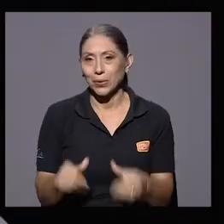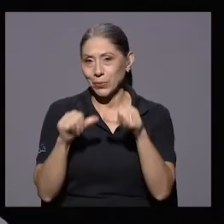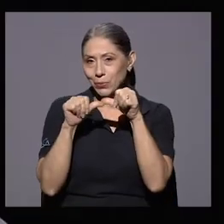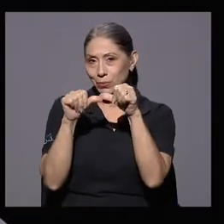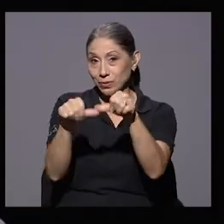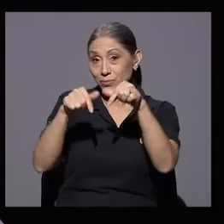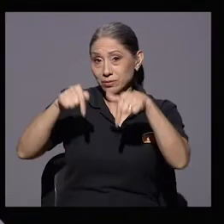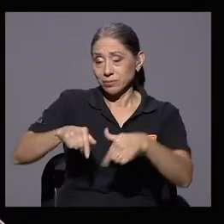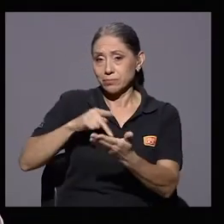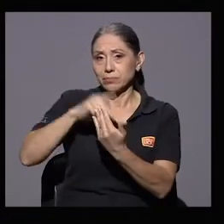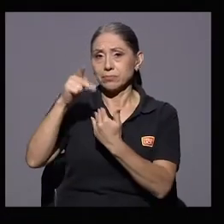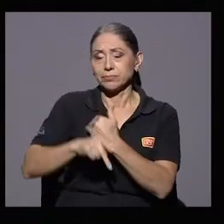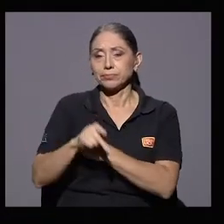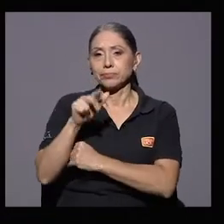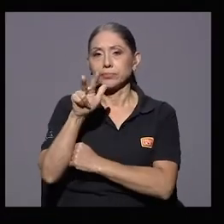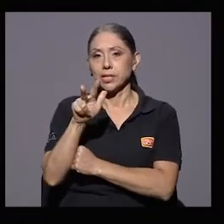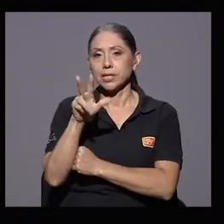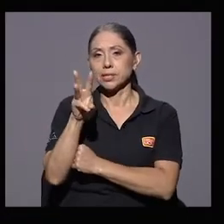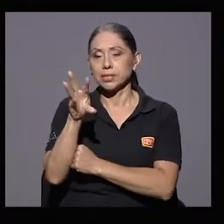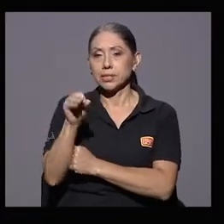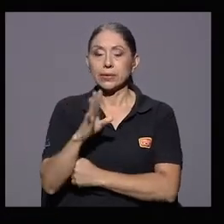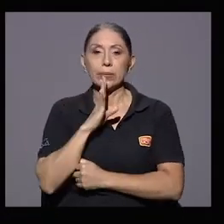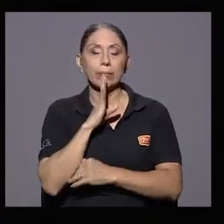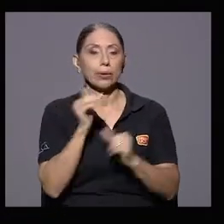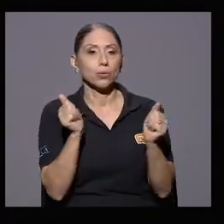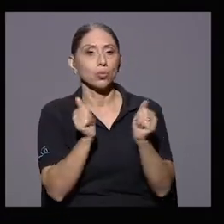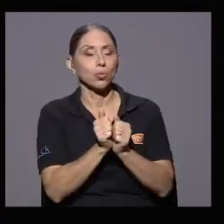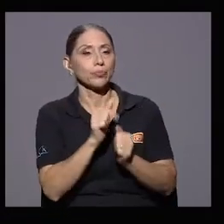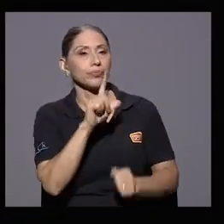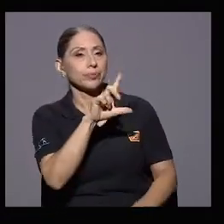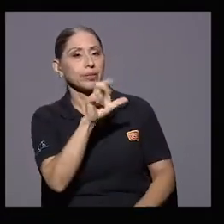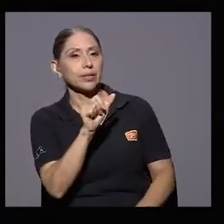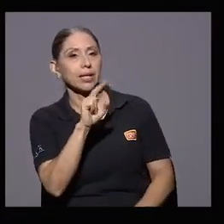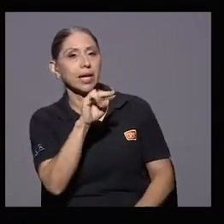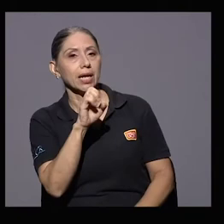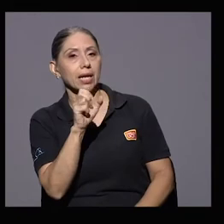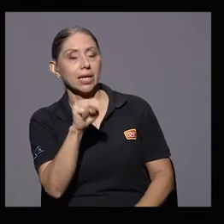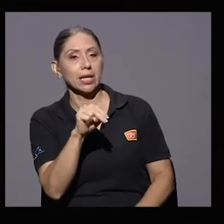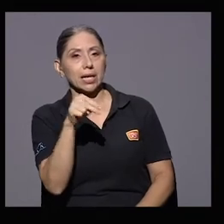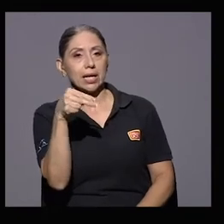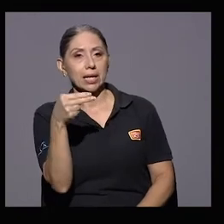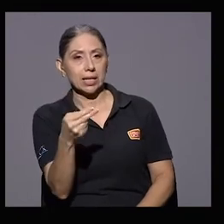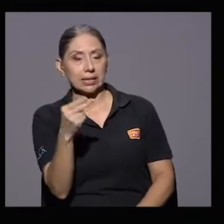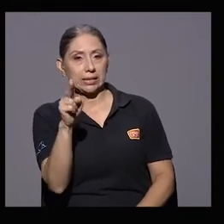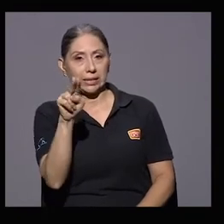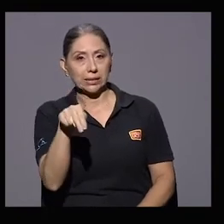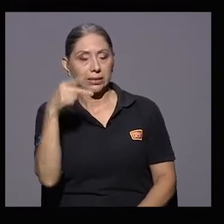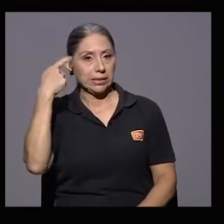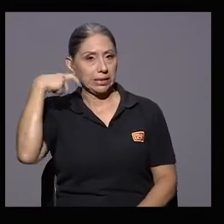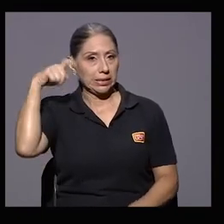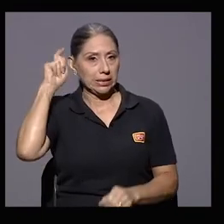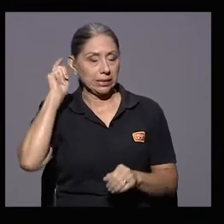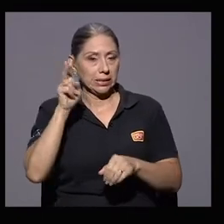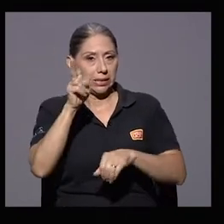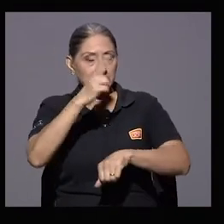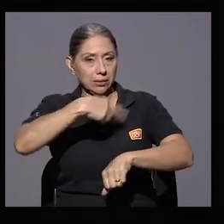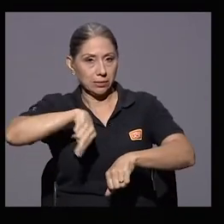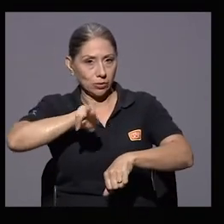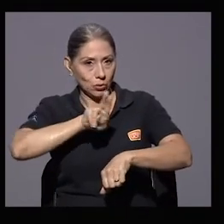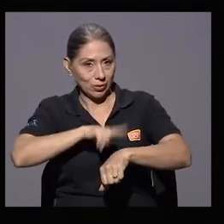Regresamos, estamos en 360 conversando con don Lenin Hernández Navas, secretario nacional